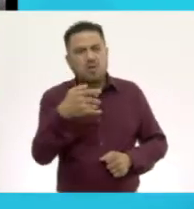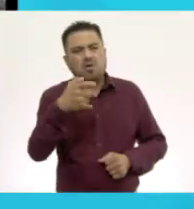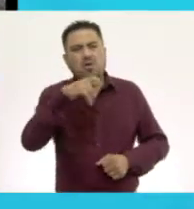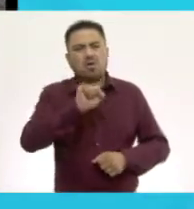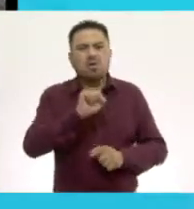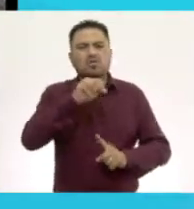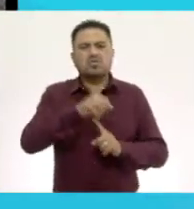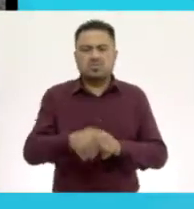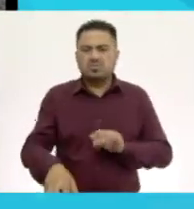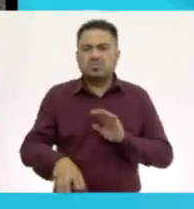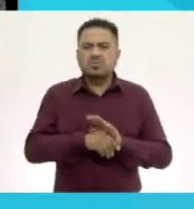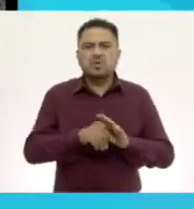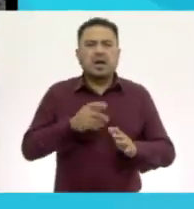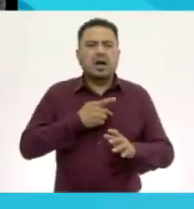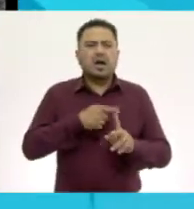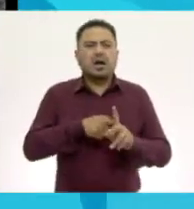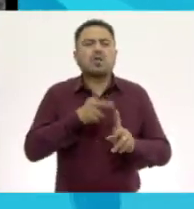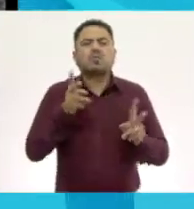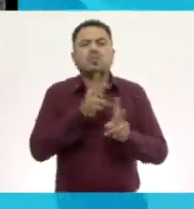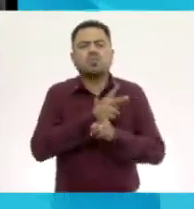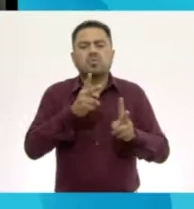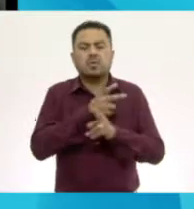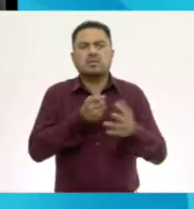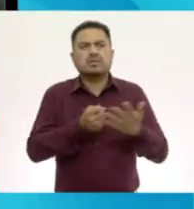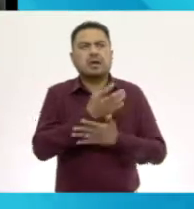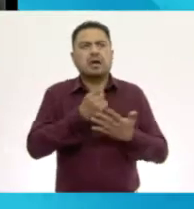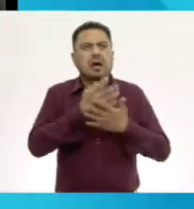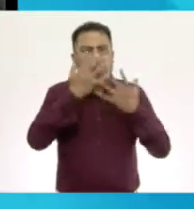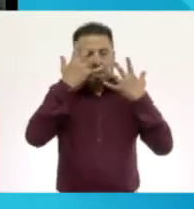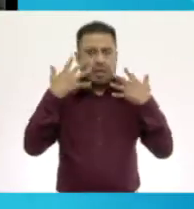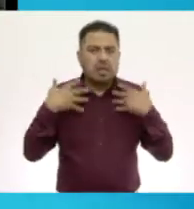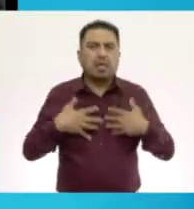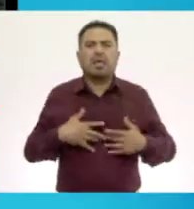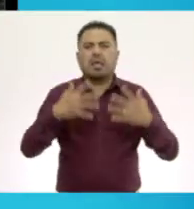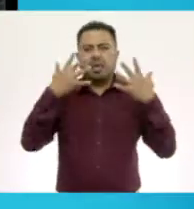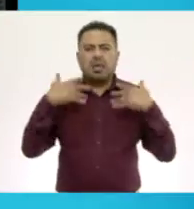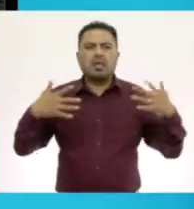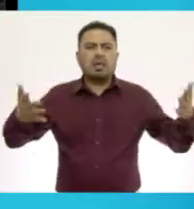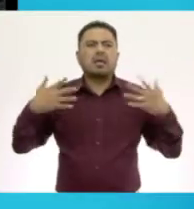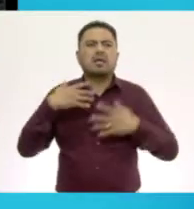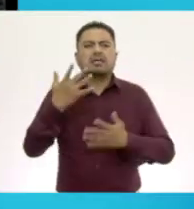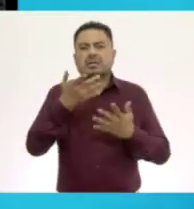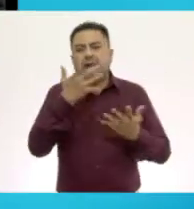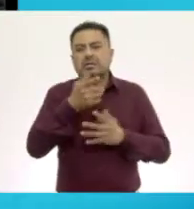Tiene poros por donde respira y saca el sudor cuando hacemos ejercicio.